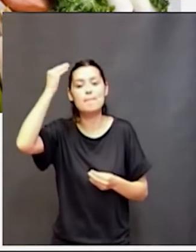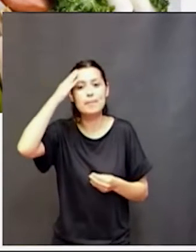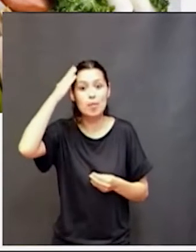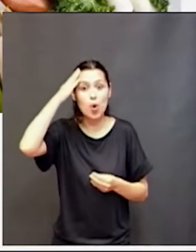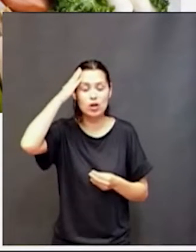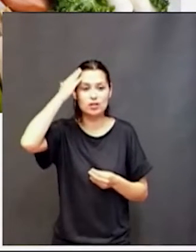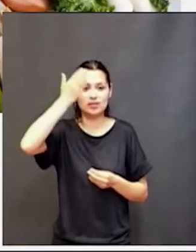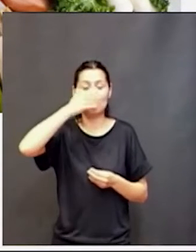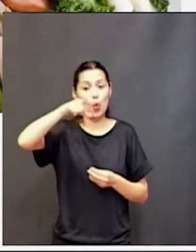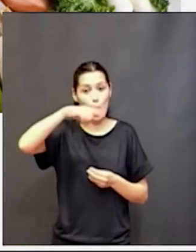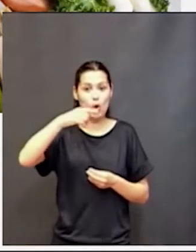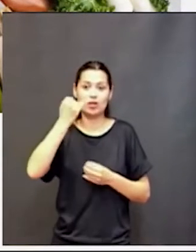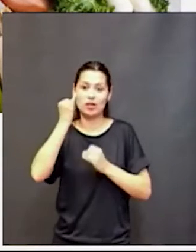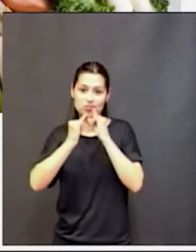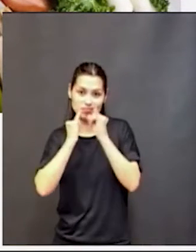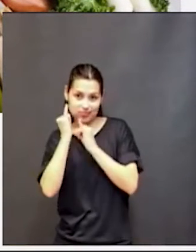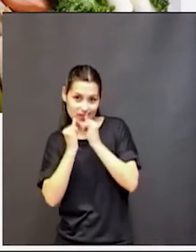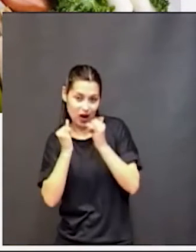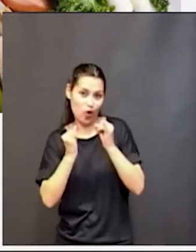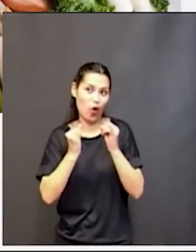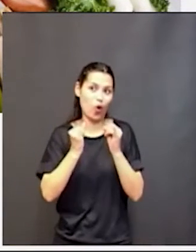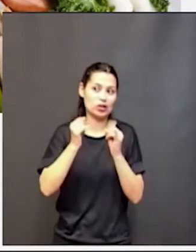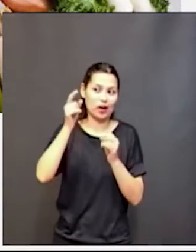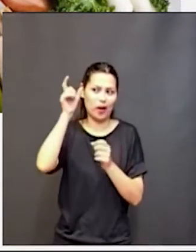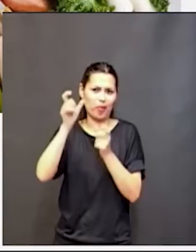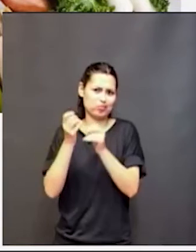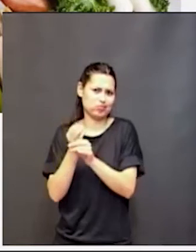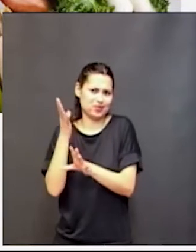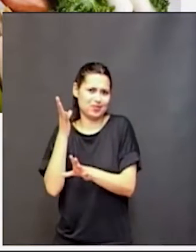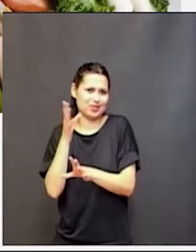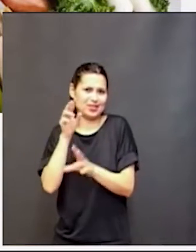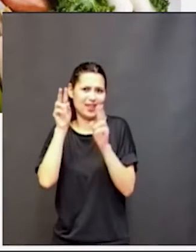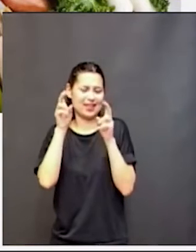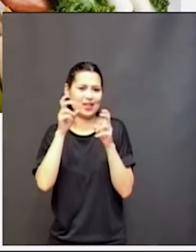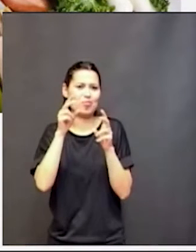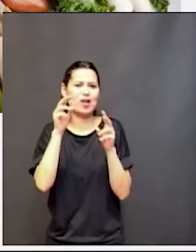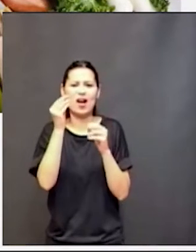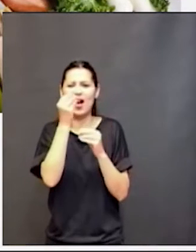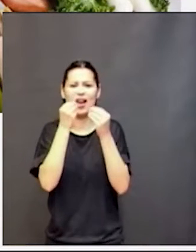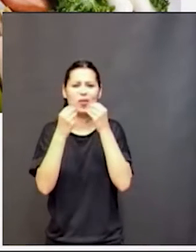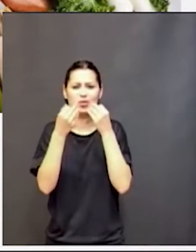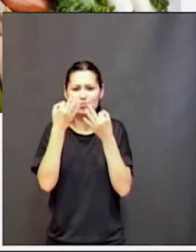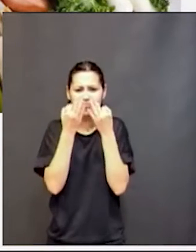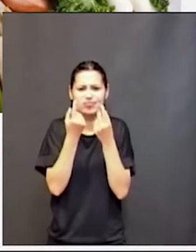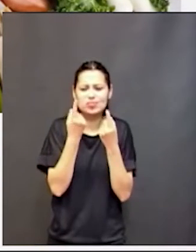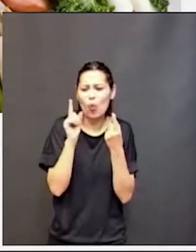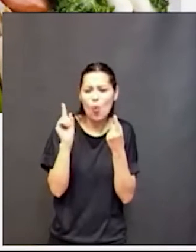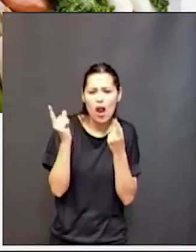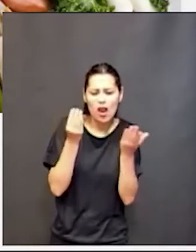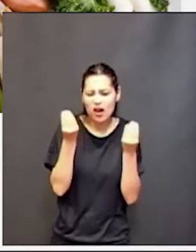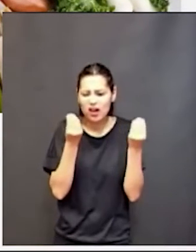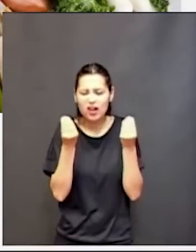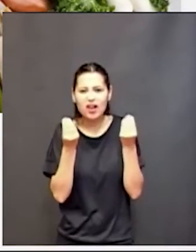en este congreso maravilloso sobre qué alimentos debemos utilizar para mejorar la calidad de vida